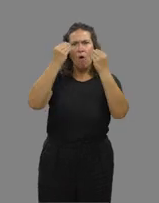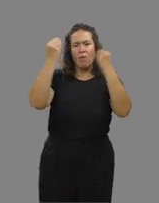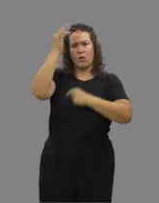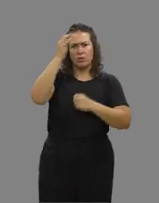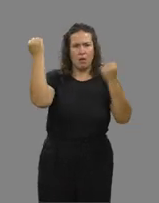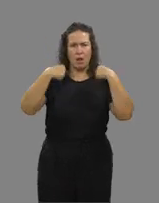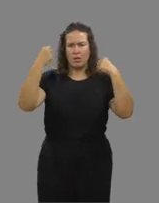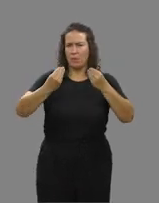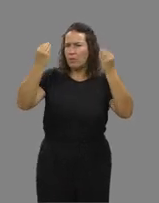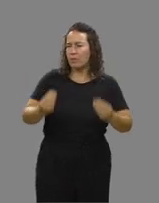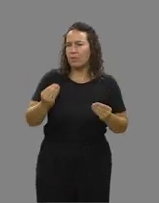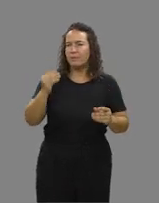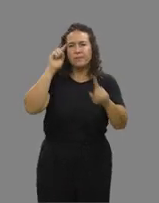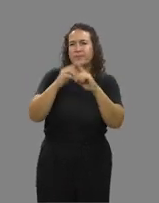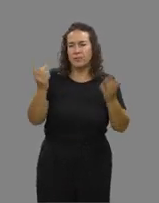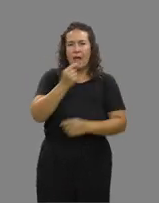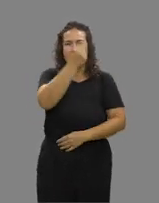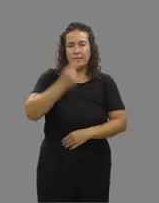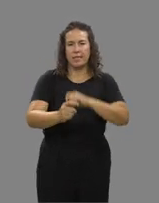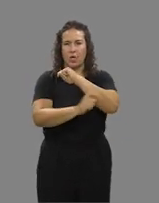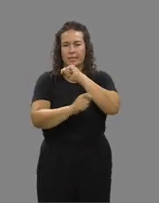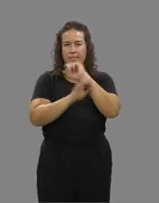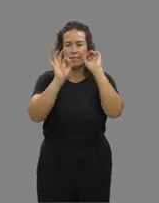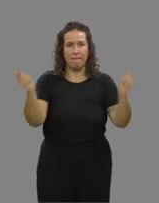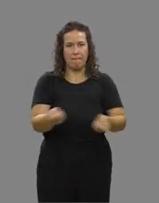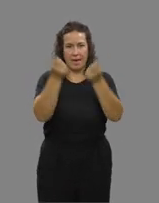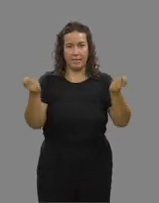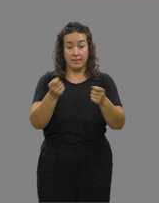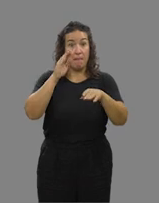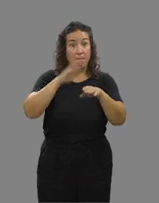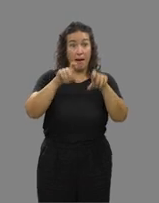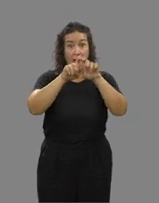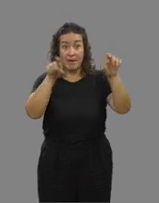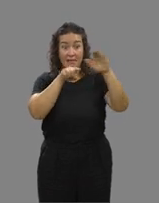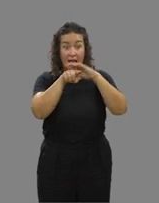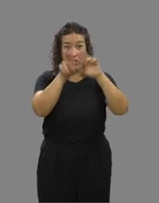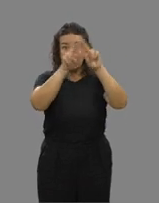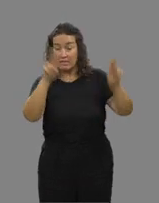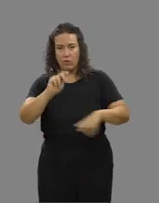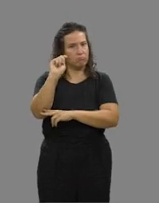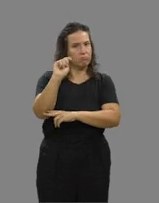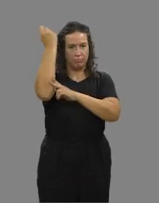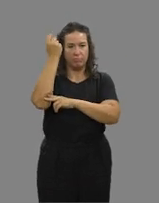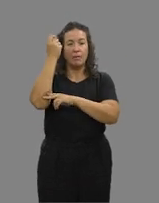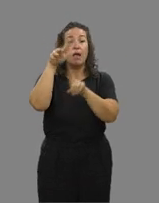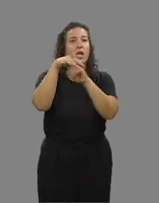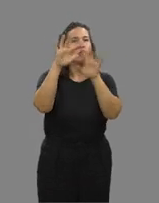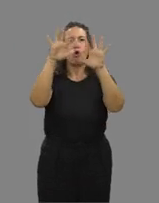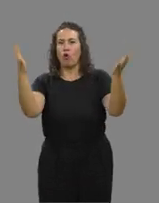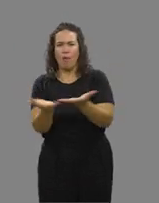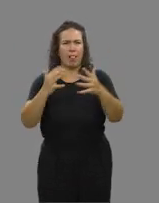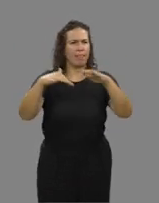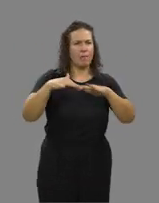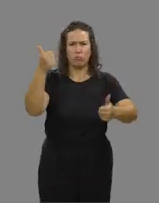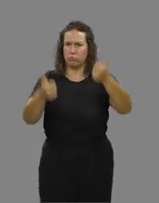formación teórico-práctica en el diseño y ejecución de estrategias de marketing que permitan garantizar el éxito de la gestión internacional en un entorno global,